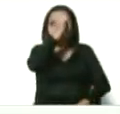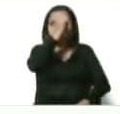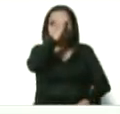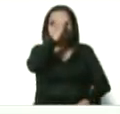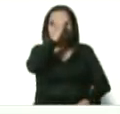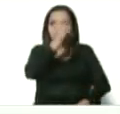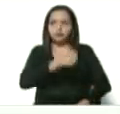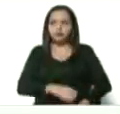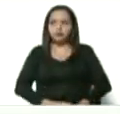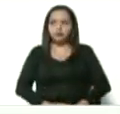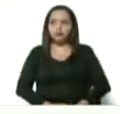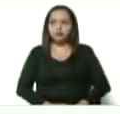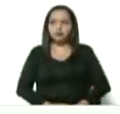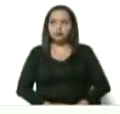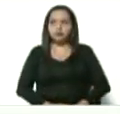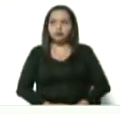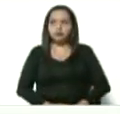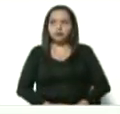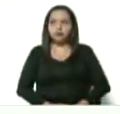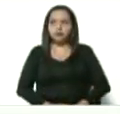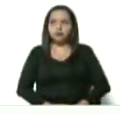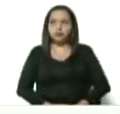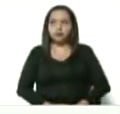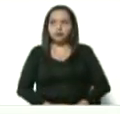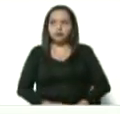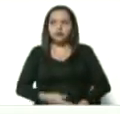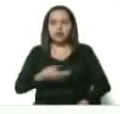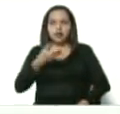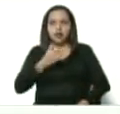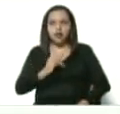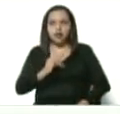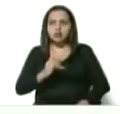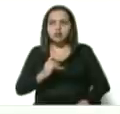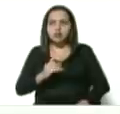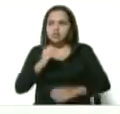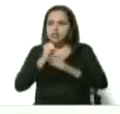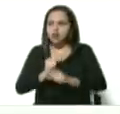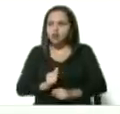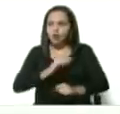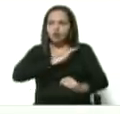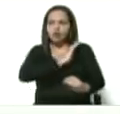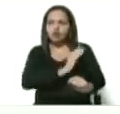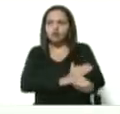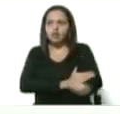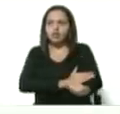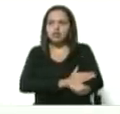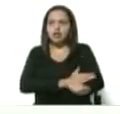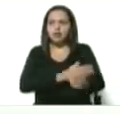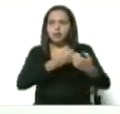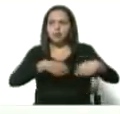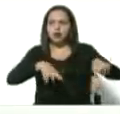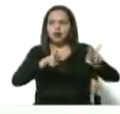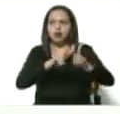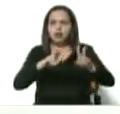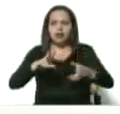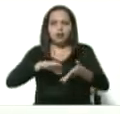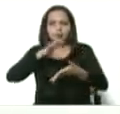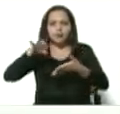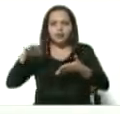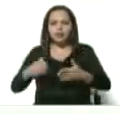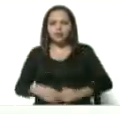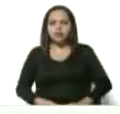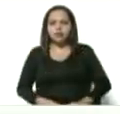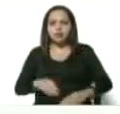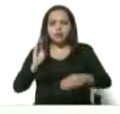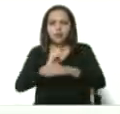estoy seguro que con tu fortaleza moral, espiritual y la protección de nuestro santo José Gregorio